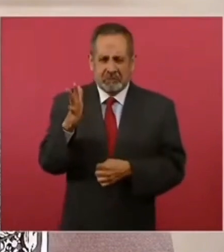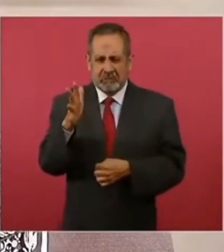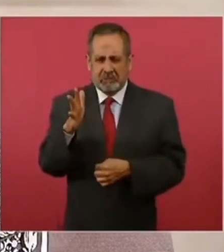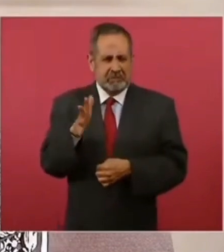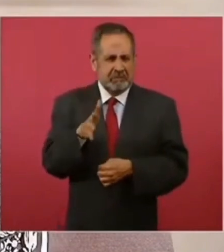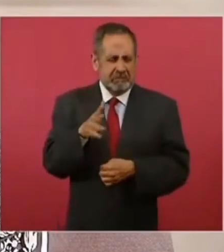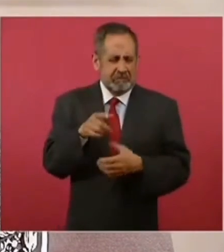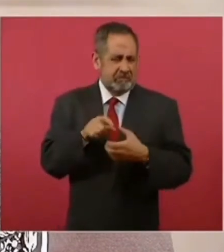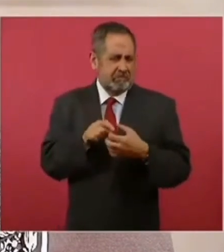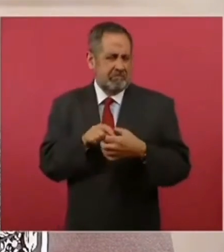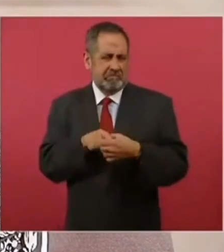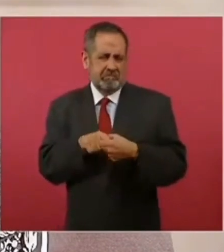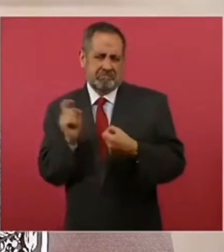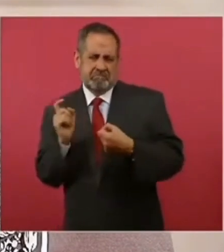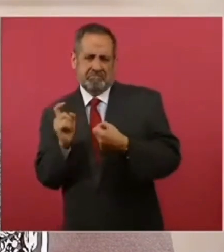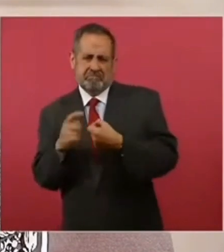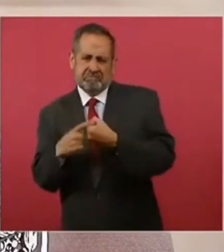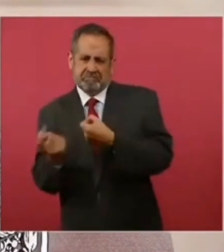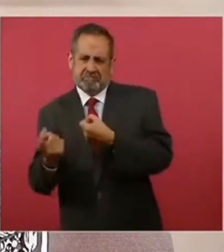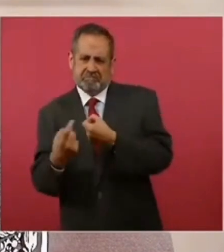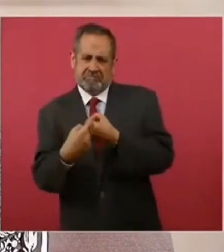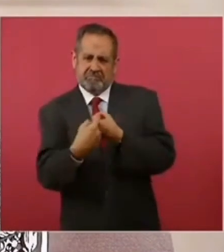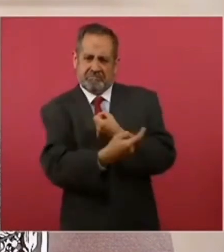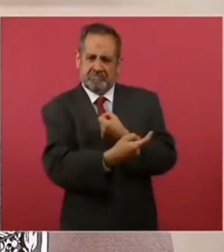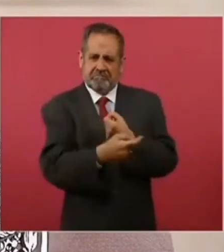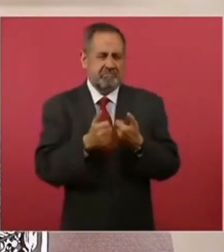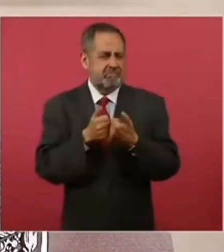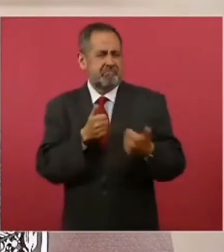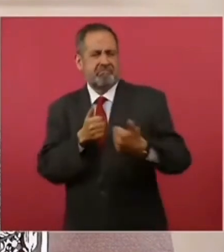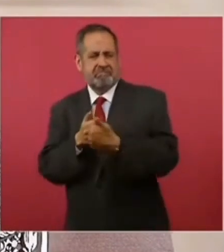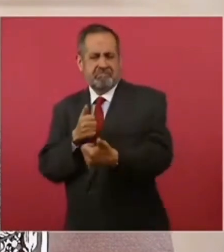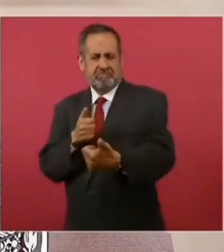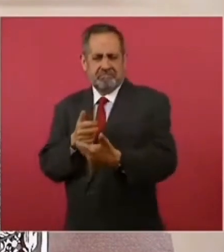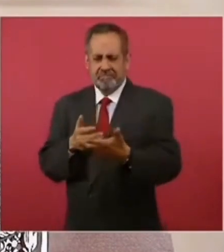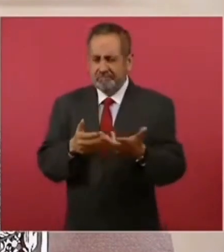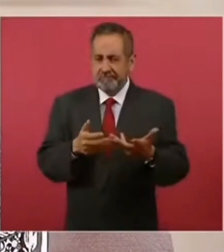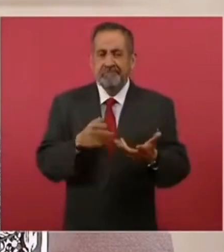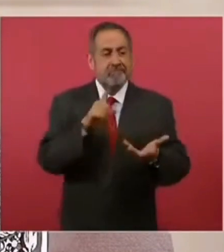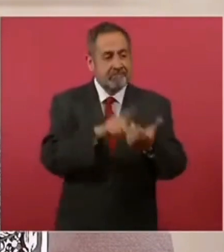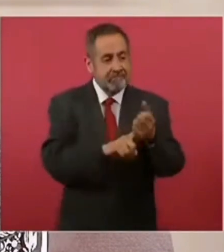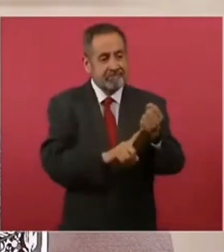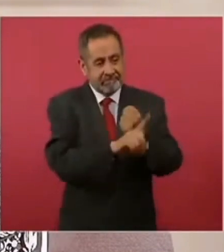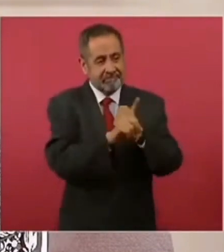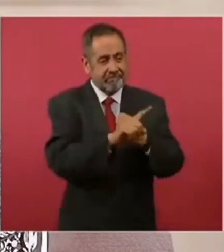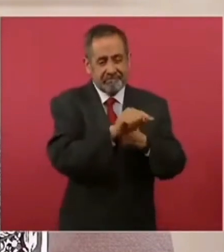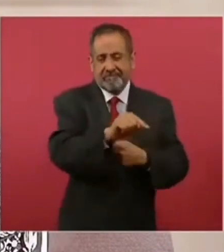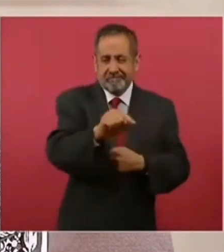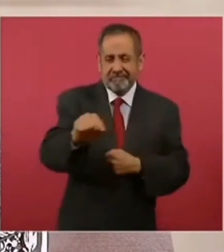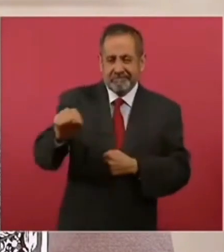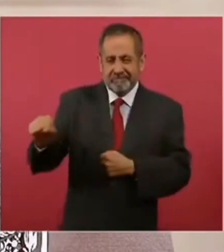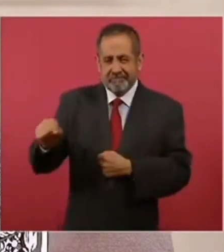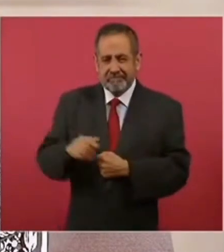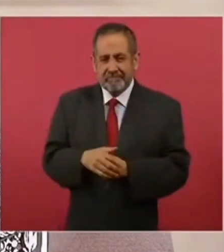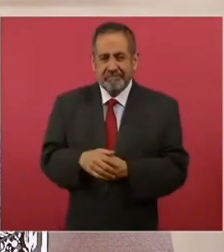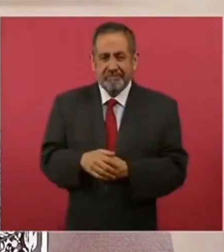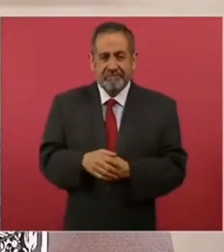más o menos, y duró algunos años. El problema de ese proceso de